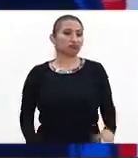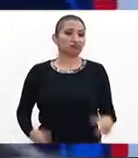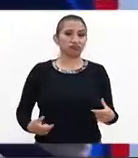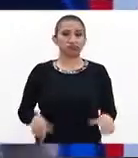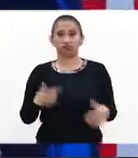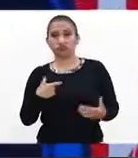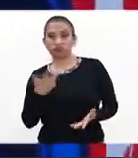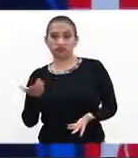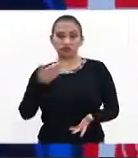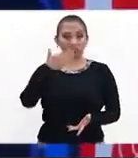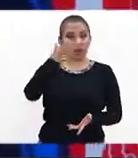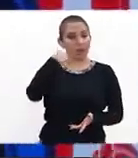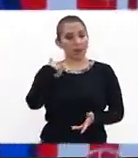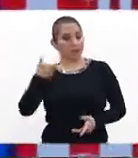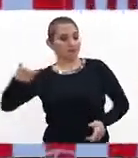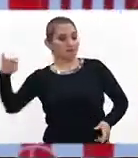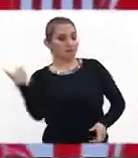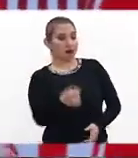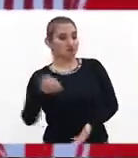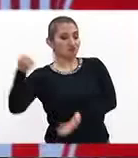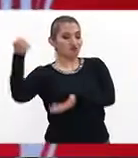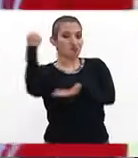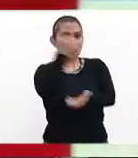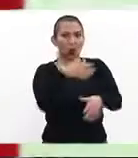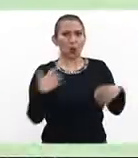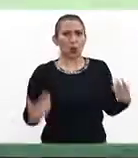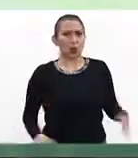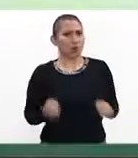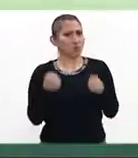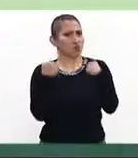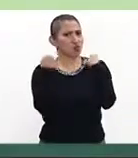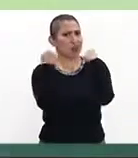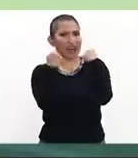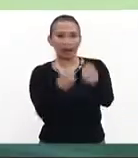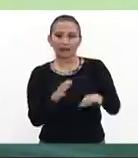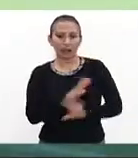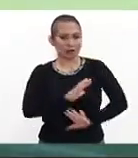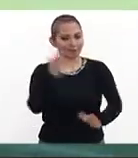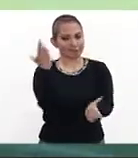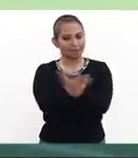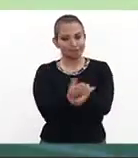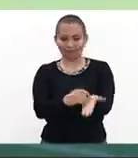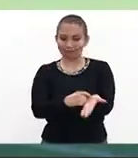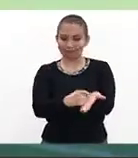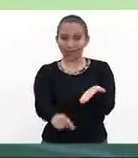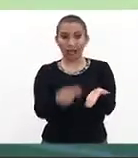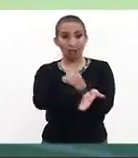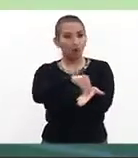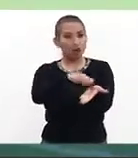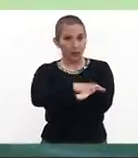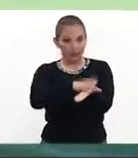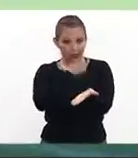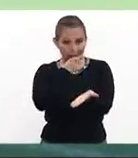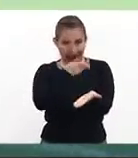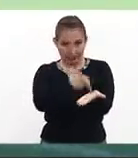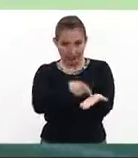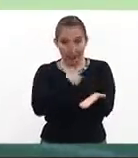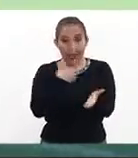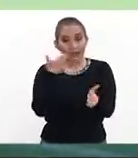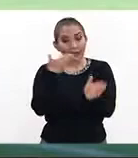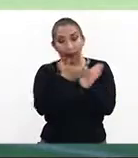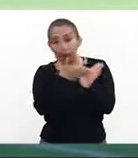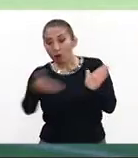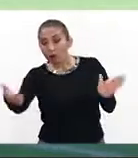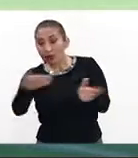jeques árabes que tienen muchísima poderío económico y hay que hablar de su contrato, es lo que resta de esta